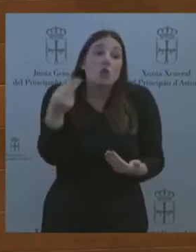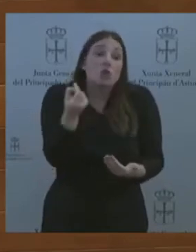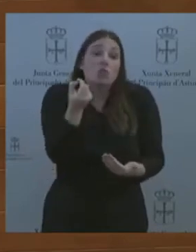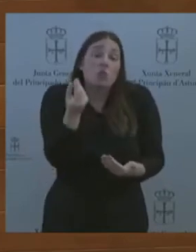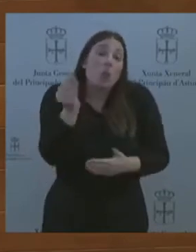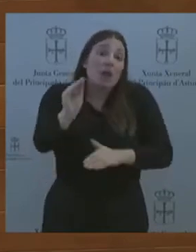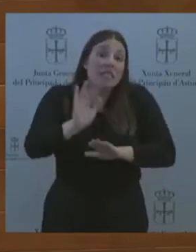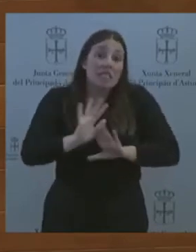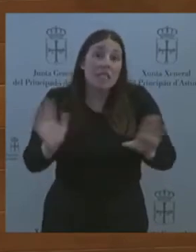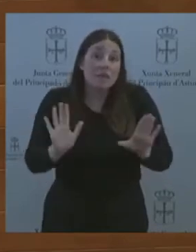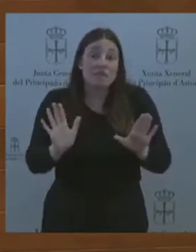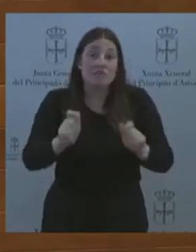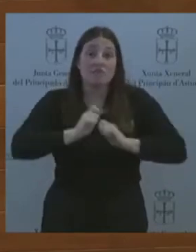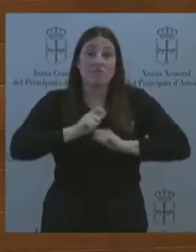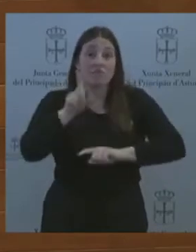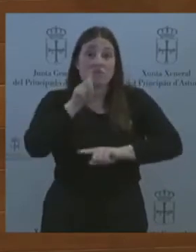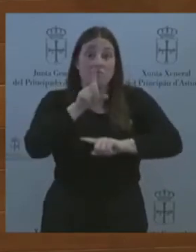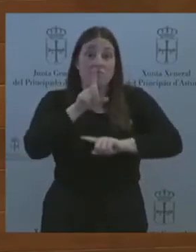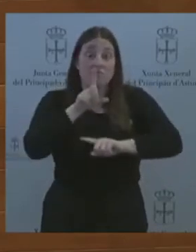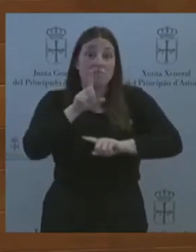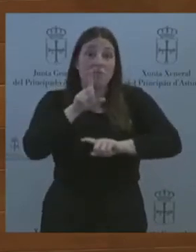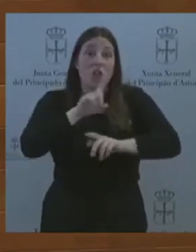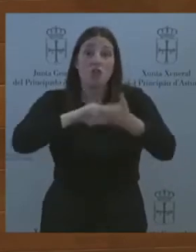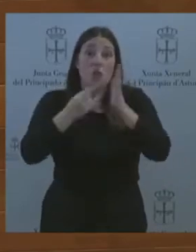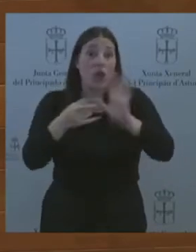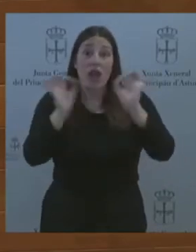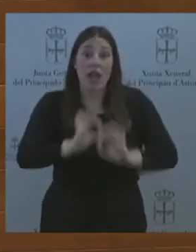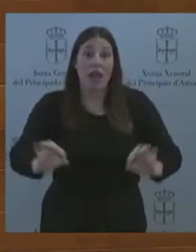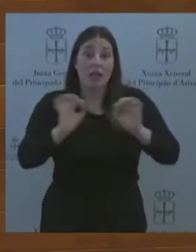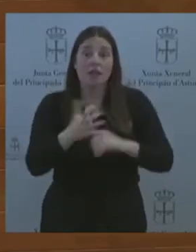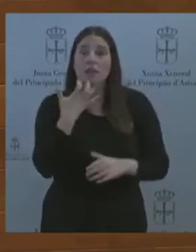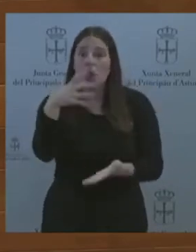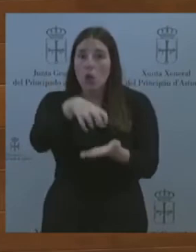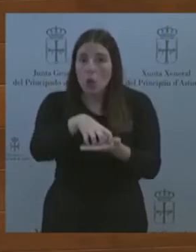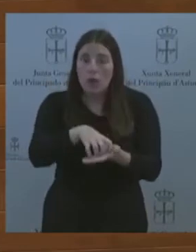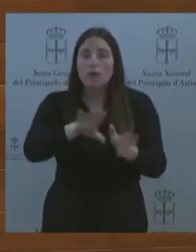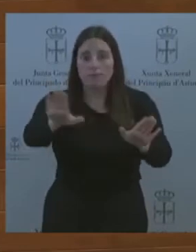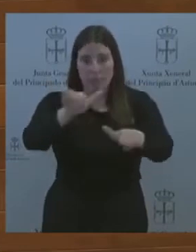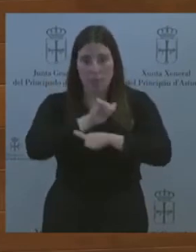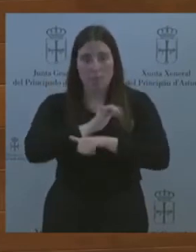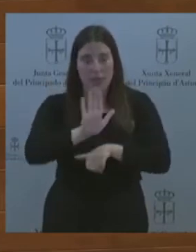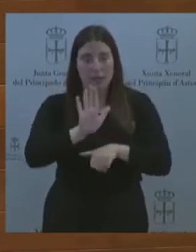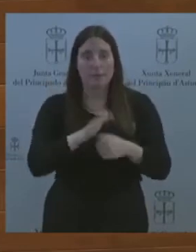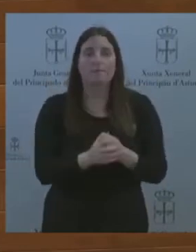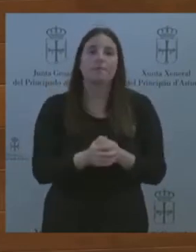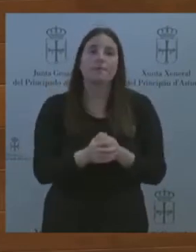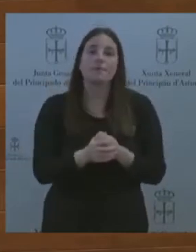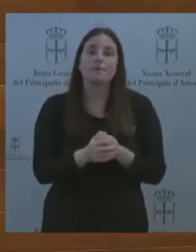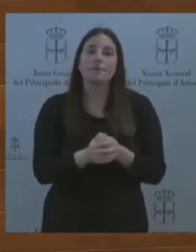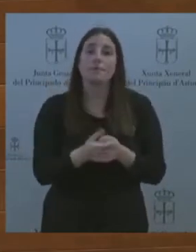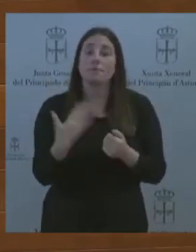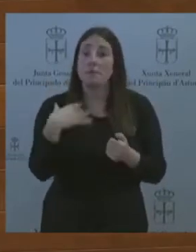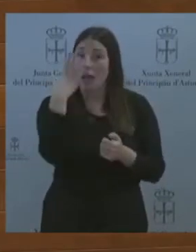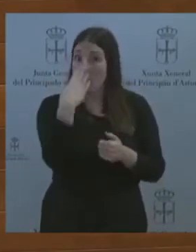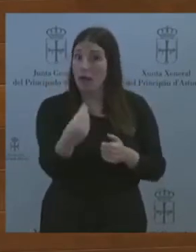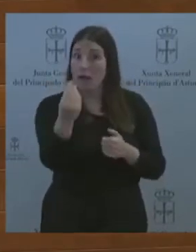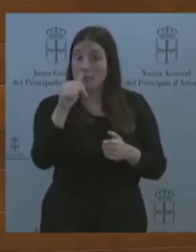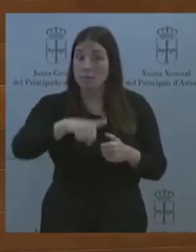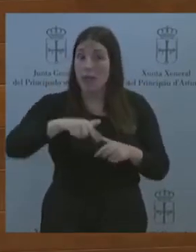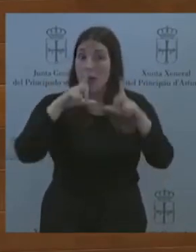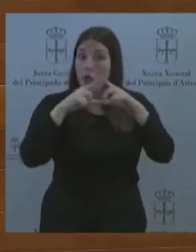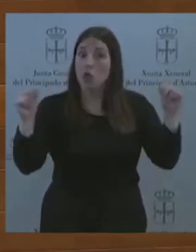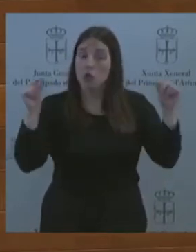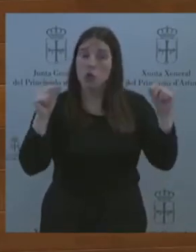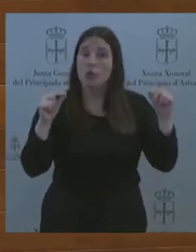estamos seguros. Y si lo dudan, al tiempo. La mal llamada alta velocidad Asturias, el soterramiento de las vías de Langreo, las